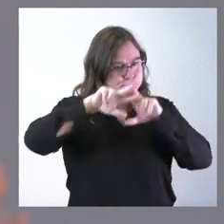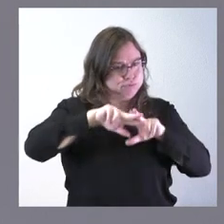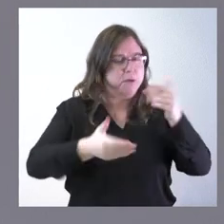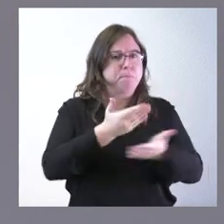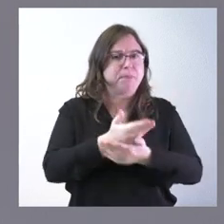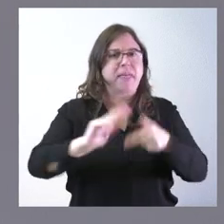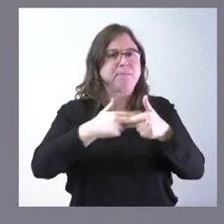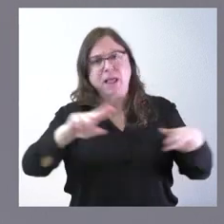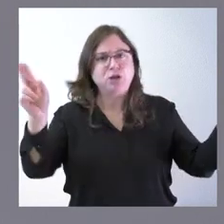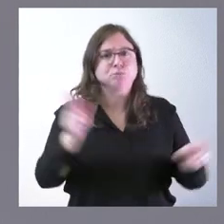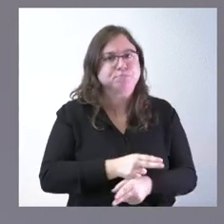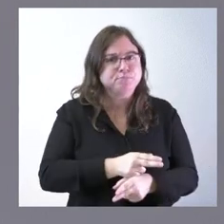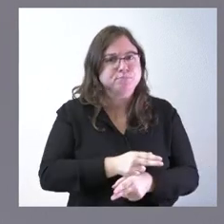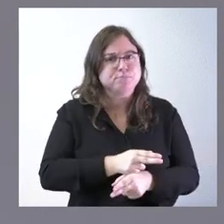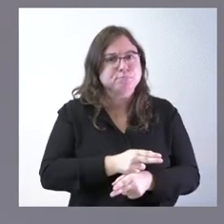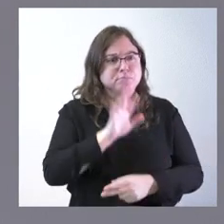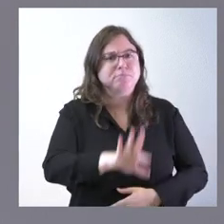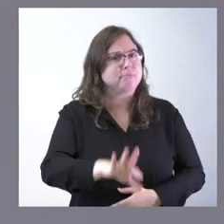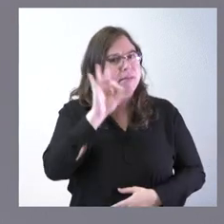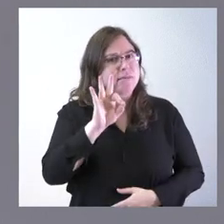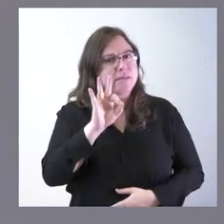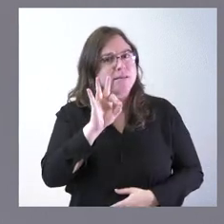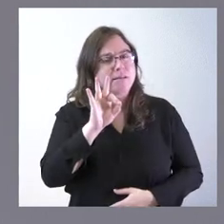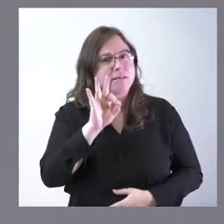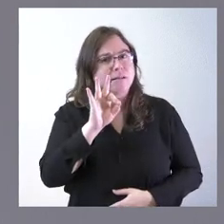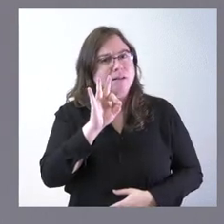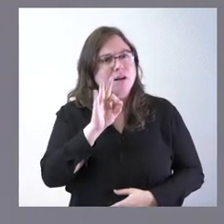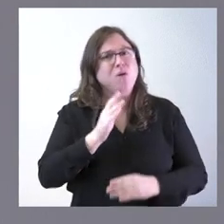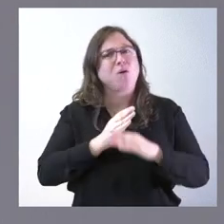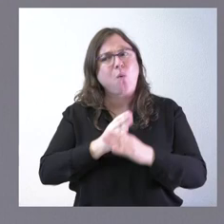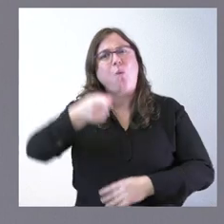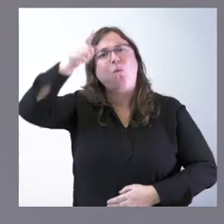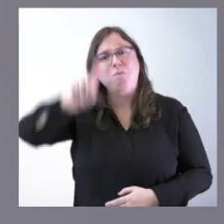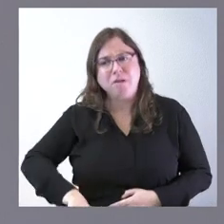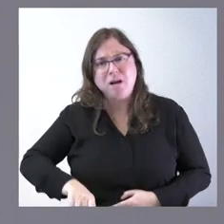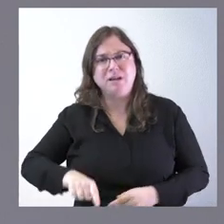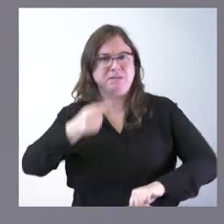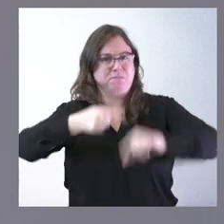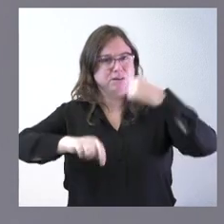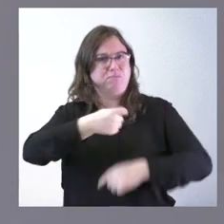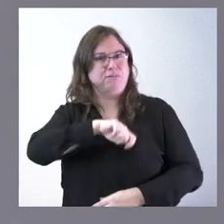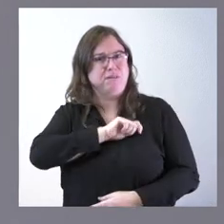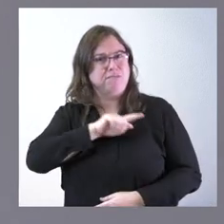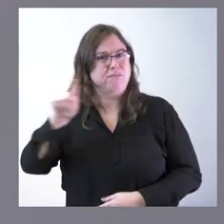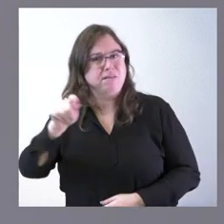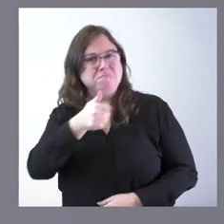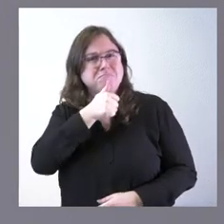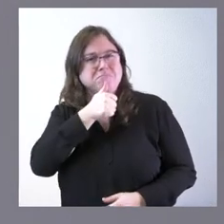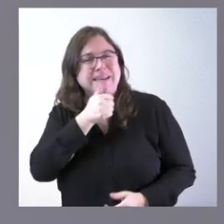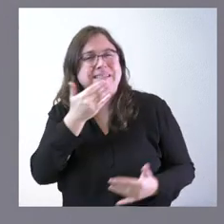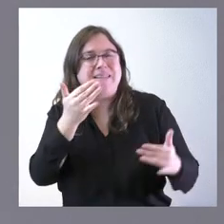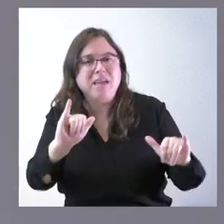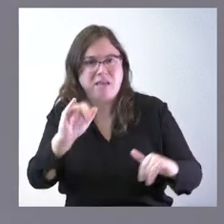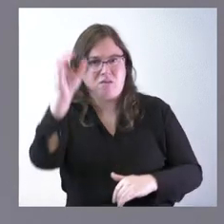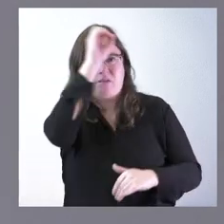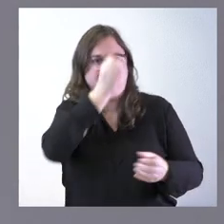y decidir que merecía una medida de totalidad y no es suficiente un mes para siquiera dar una opinión